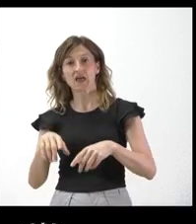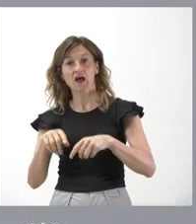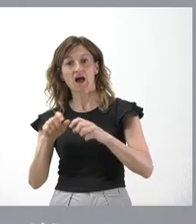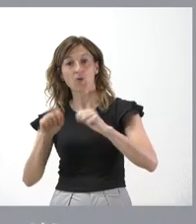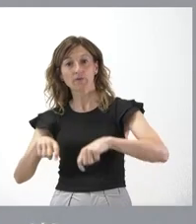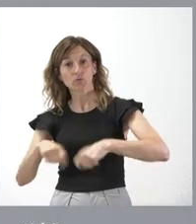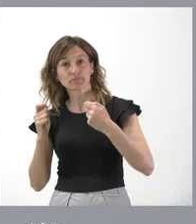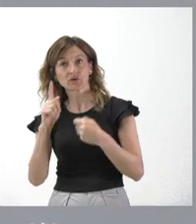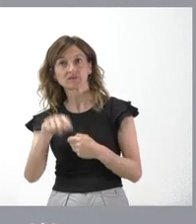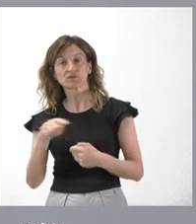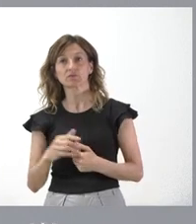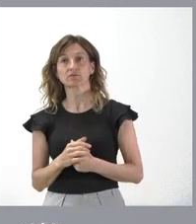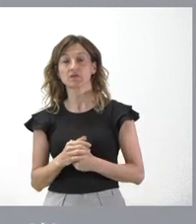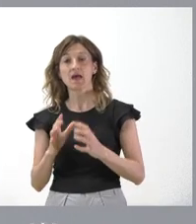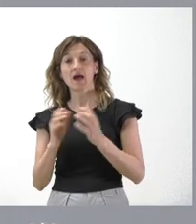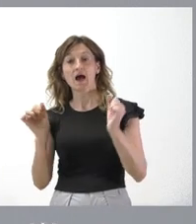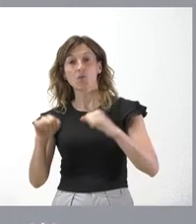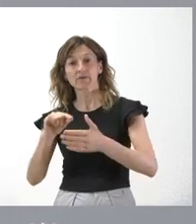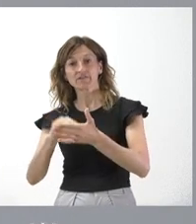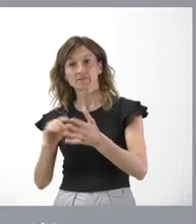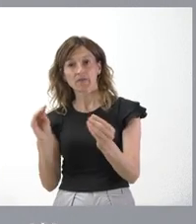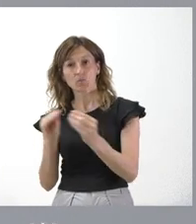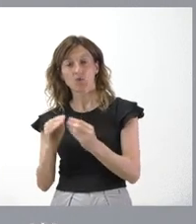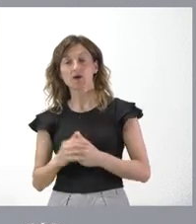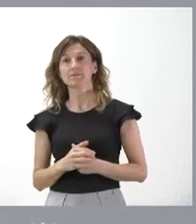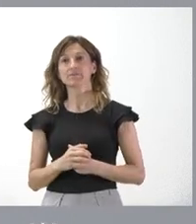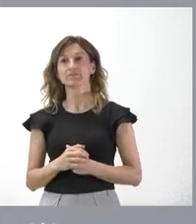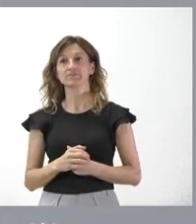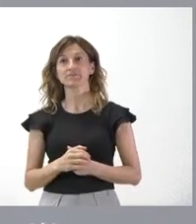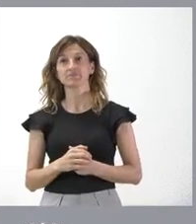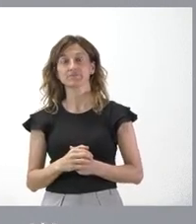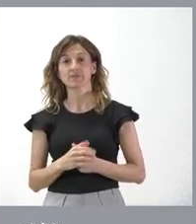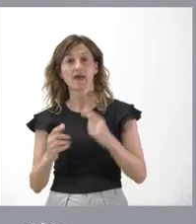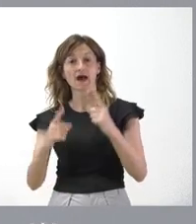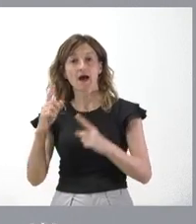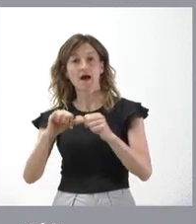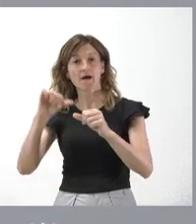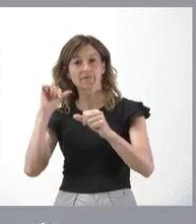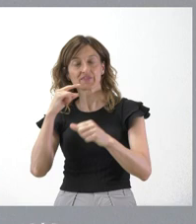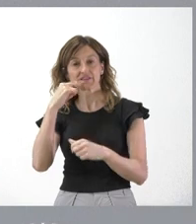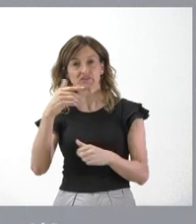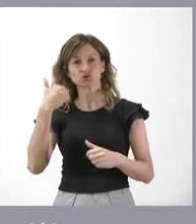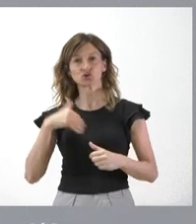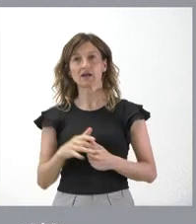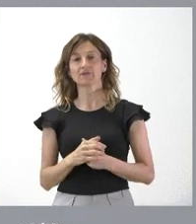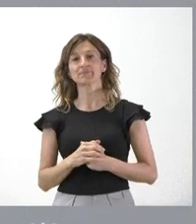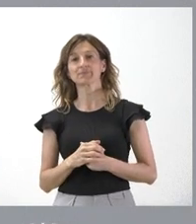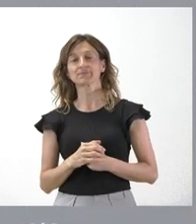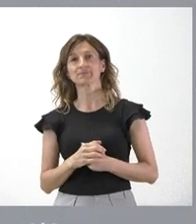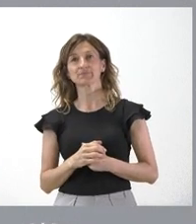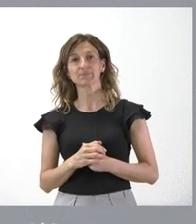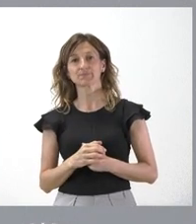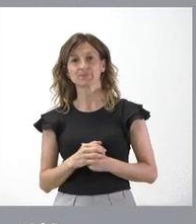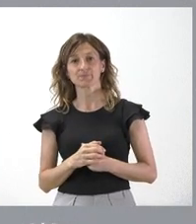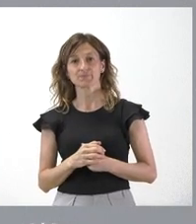Se ajusta plenamente al acuerdo que hemos firmado. Como he dicho en alguna ocasión, lo que se ha